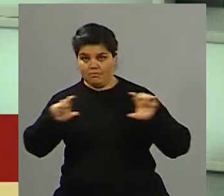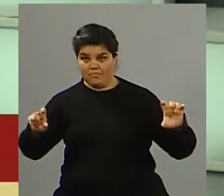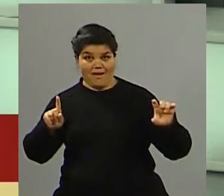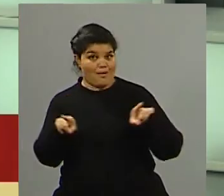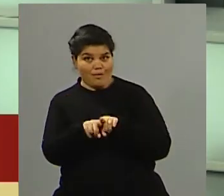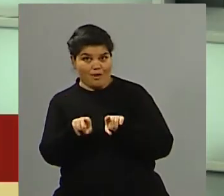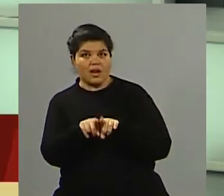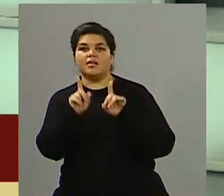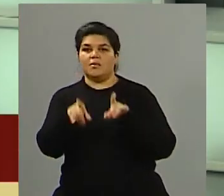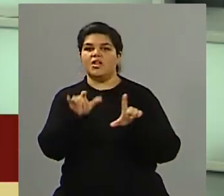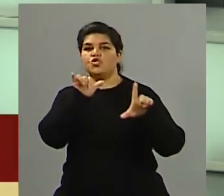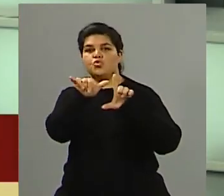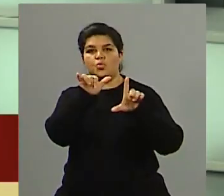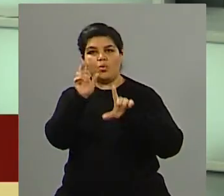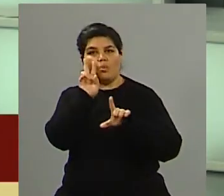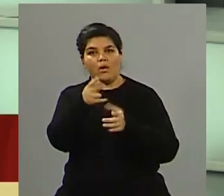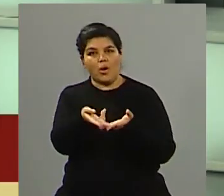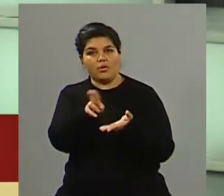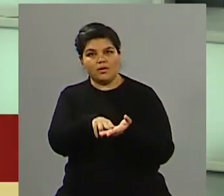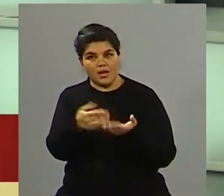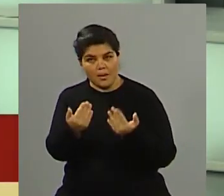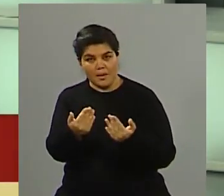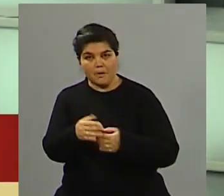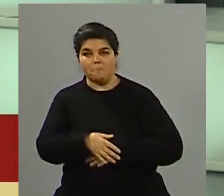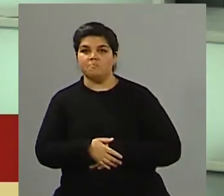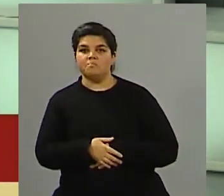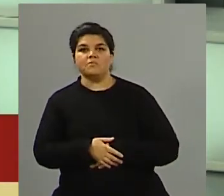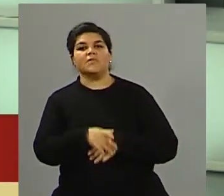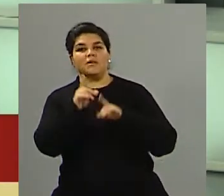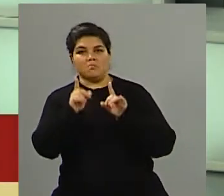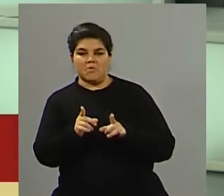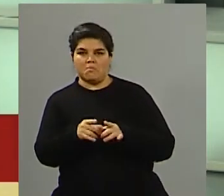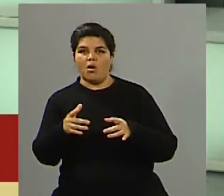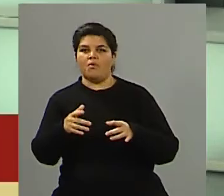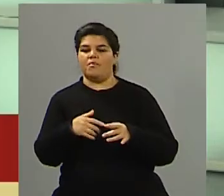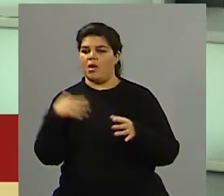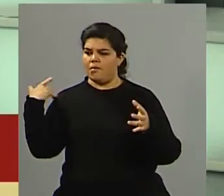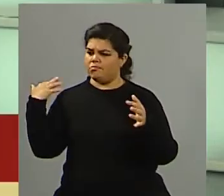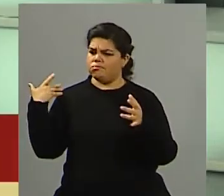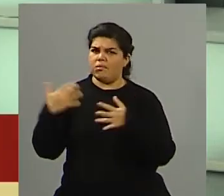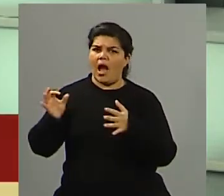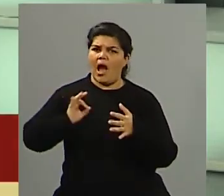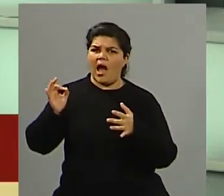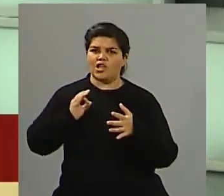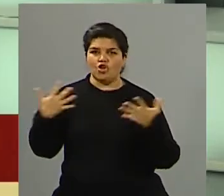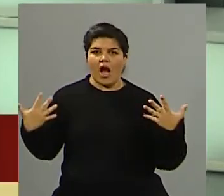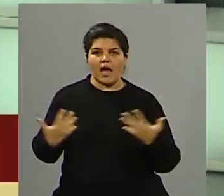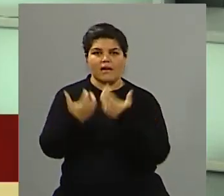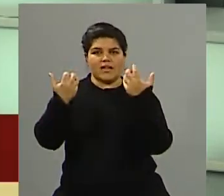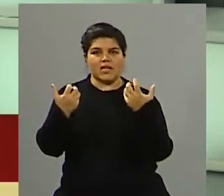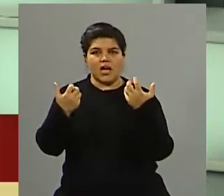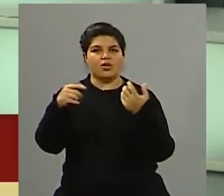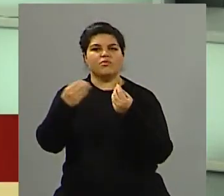nuestro canal de YouTube. Dijimos que íbamos a hablar de un nuevo aniversario del atentado del 11 de